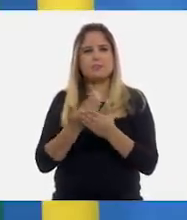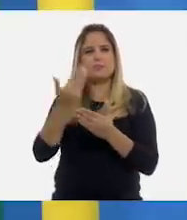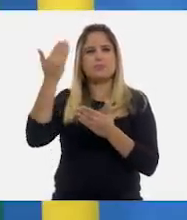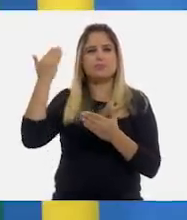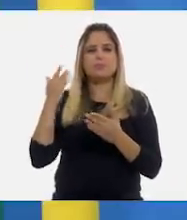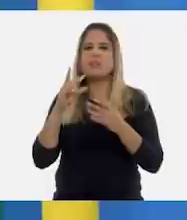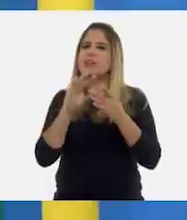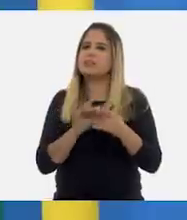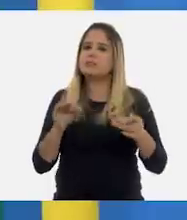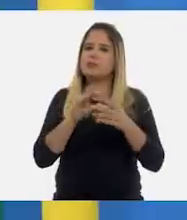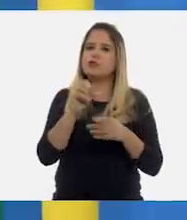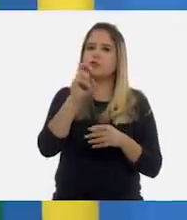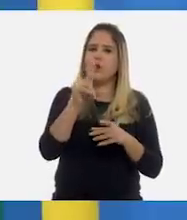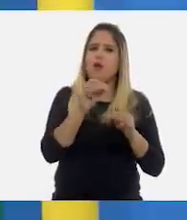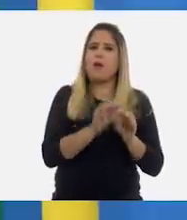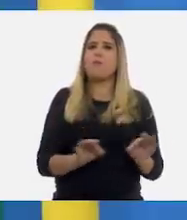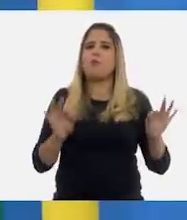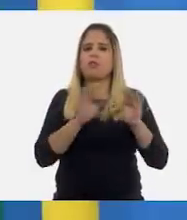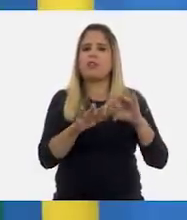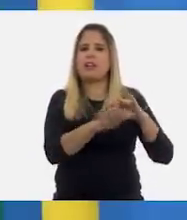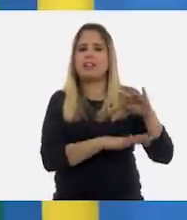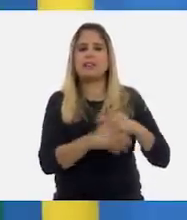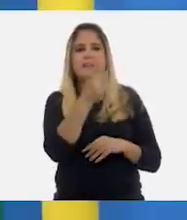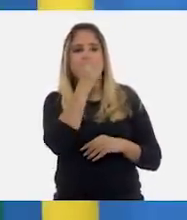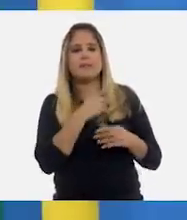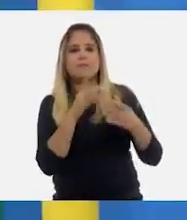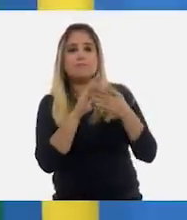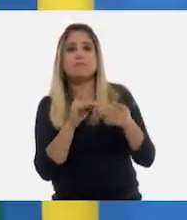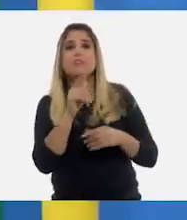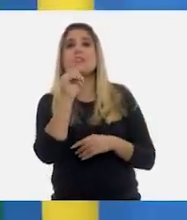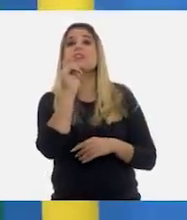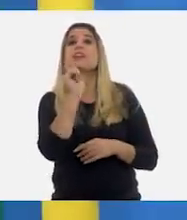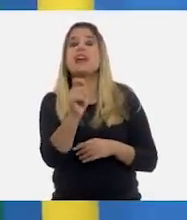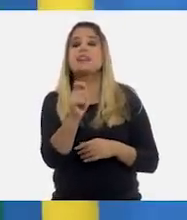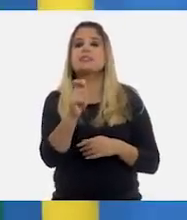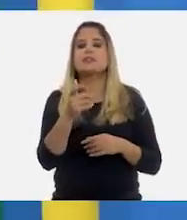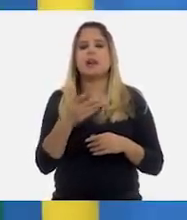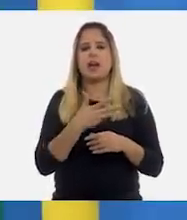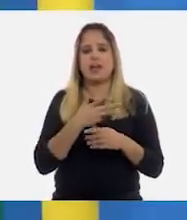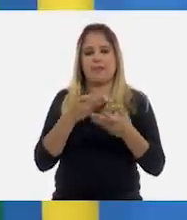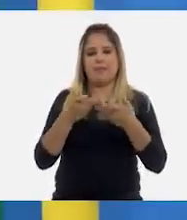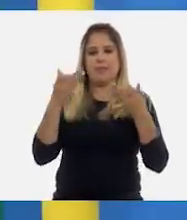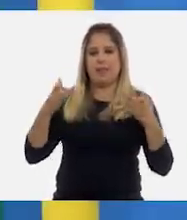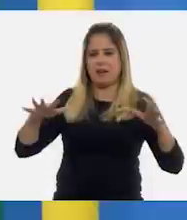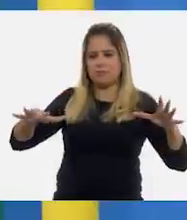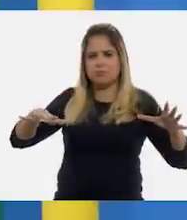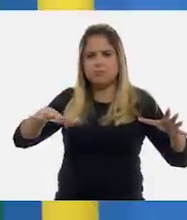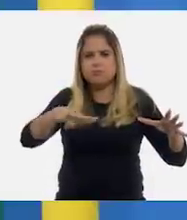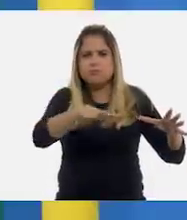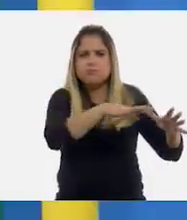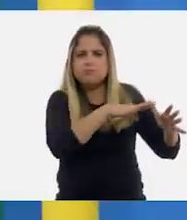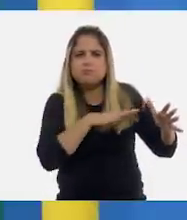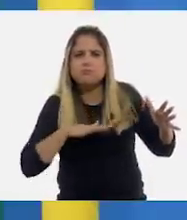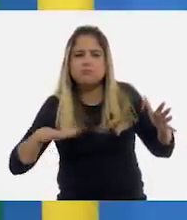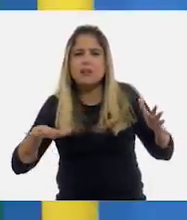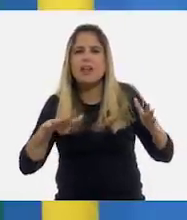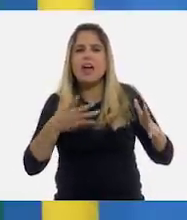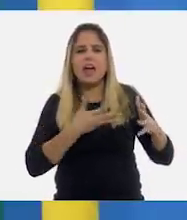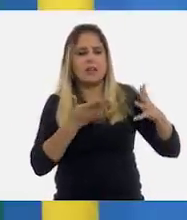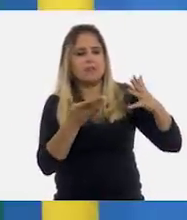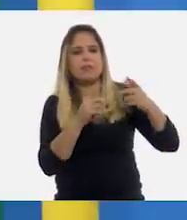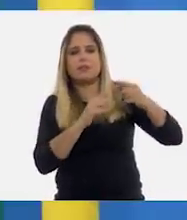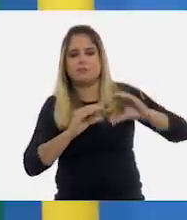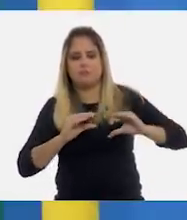habló sobre el suelo y su importancia. Nos dijo que ese se refiere a la parte superficial de la tierra y que, bueno, se divide en